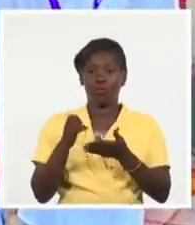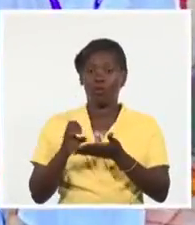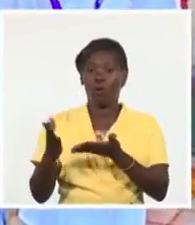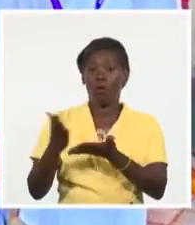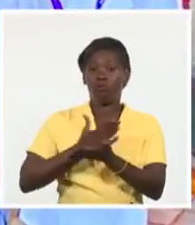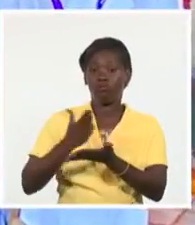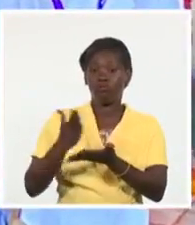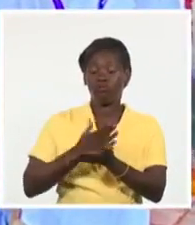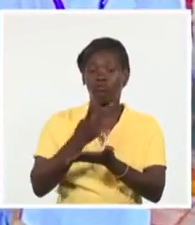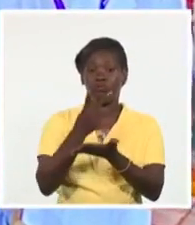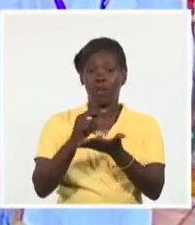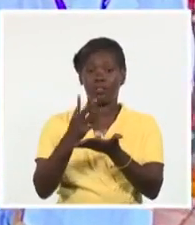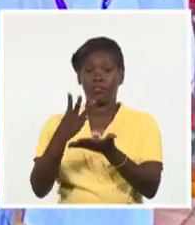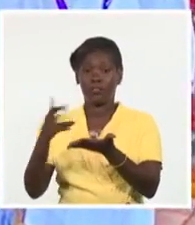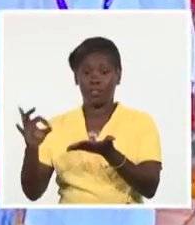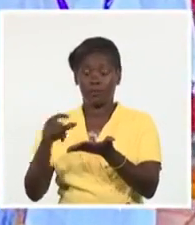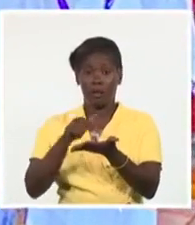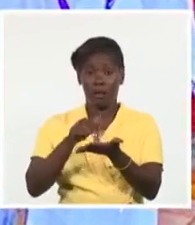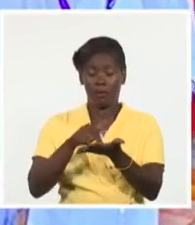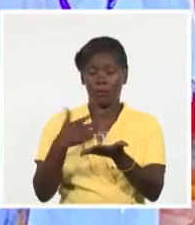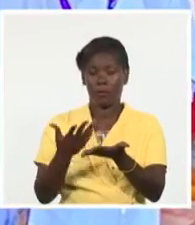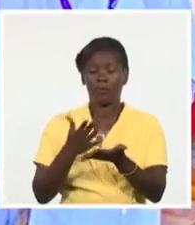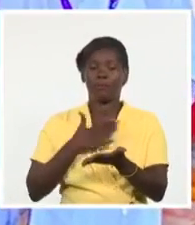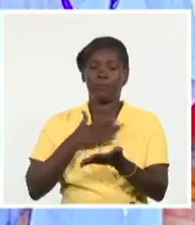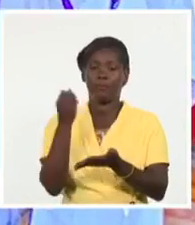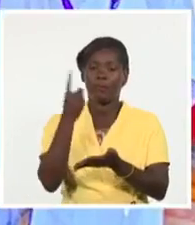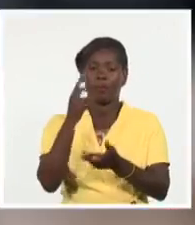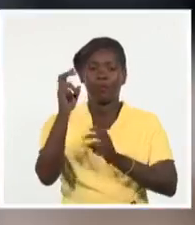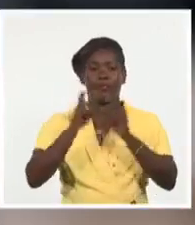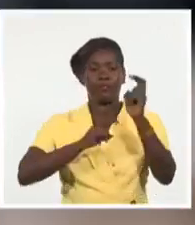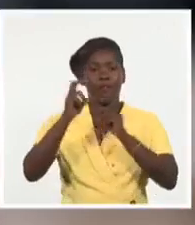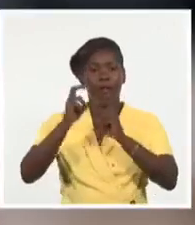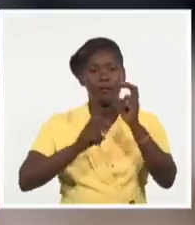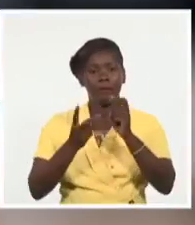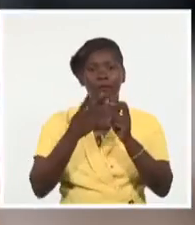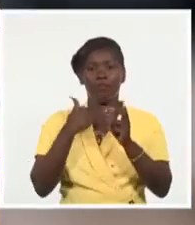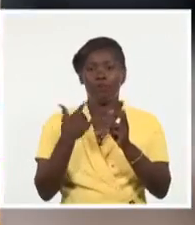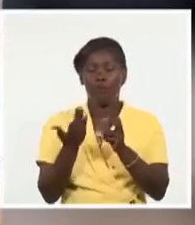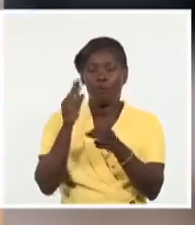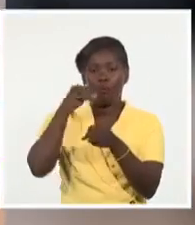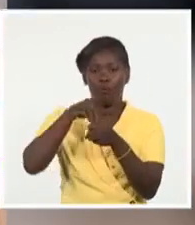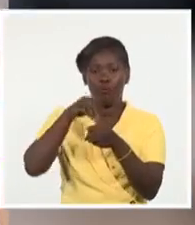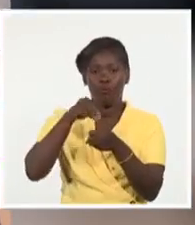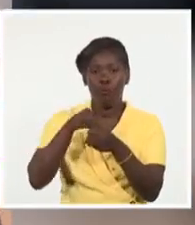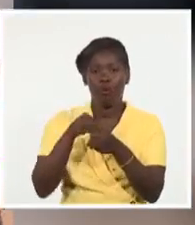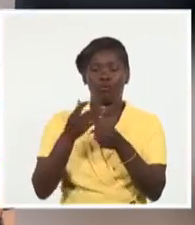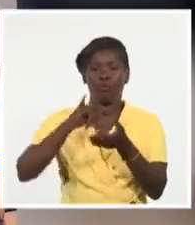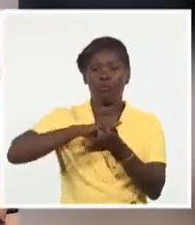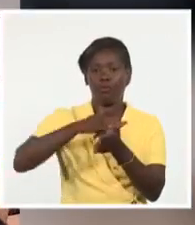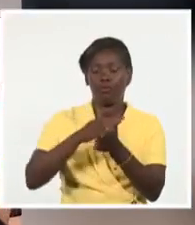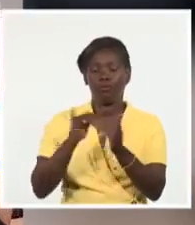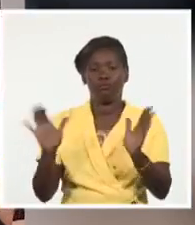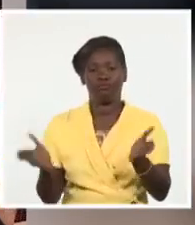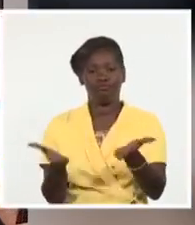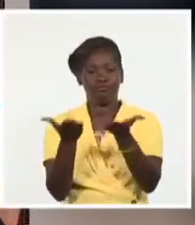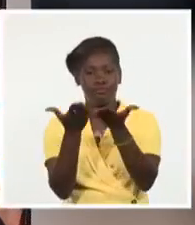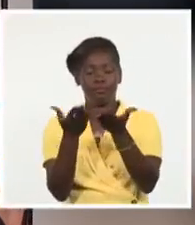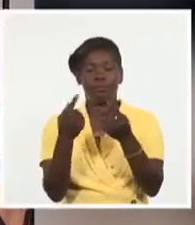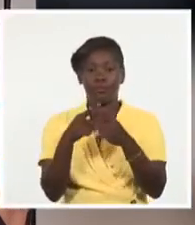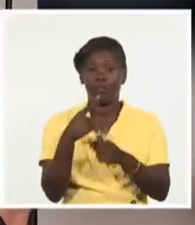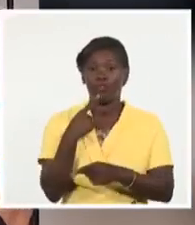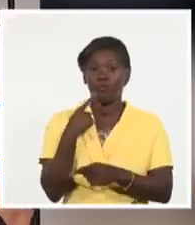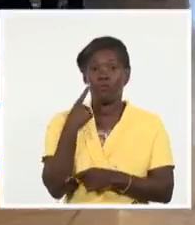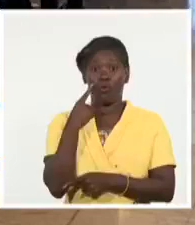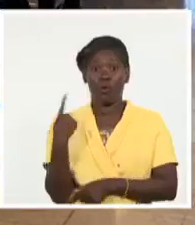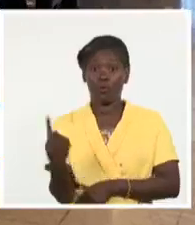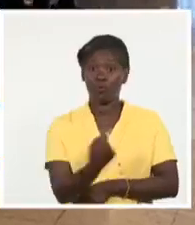Durante la inauguración del taller de presentación del marco integrado de financiamiento para Cuba, Gil Fernández declaró que la nación trabaja para